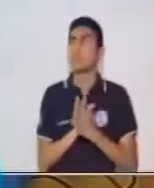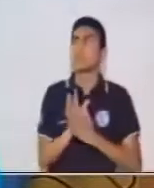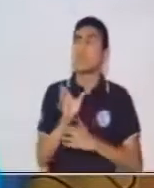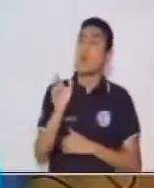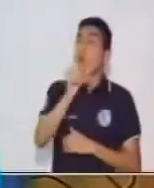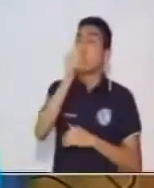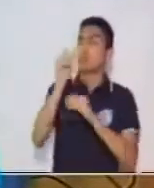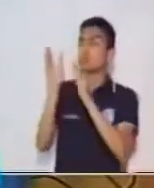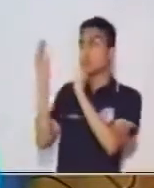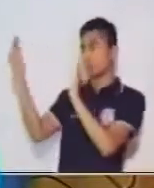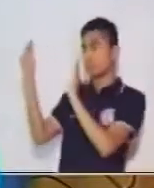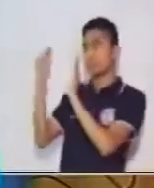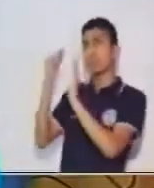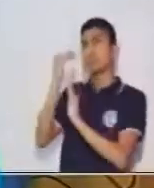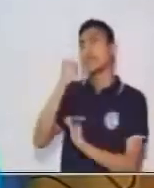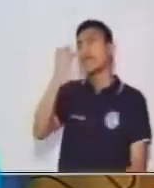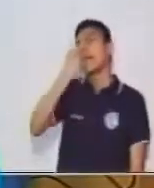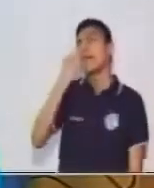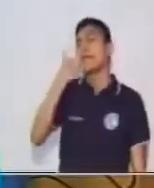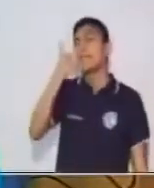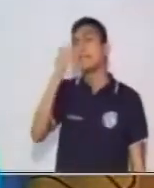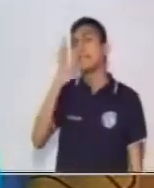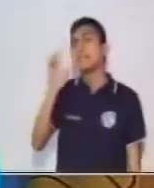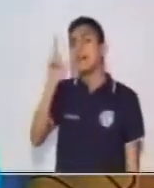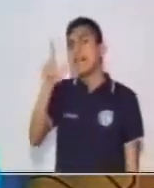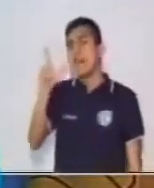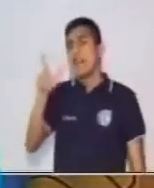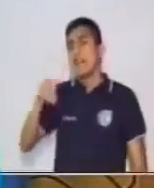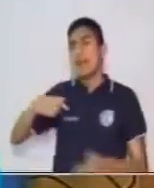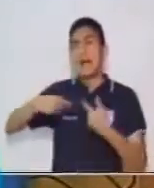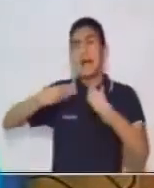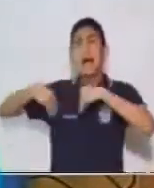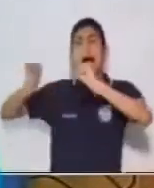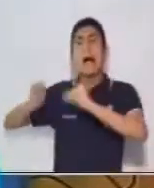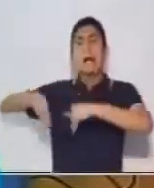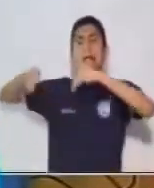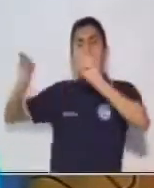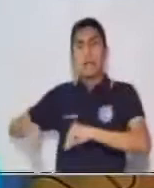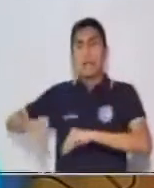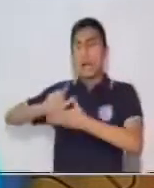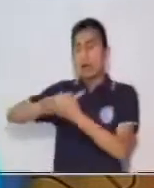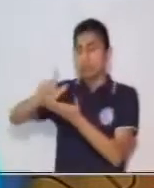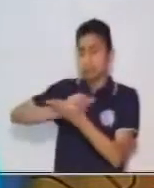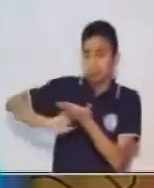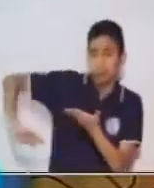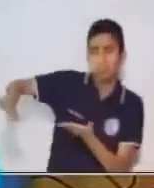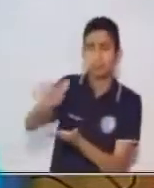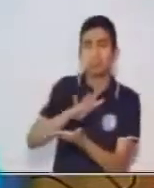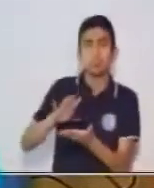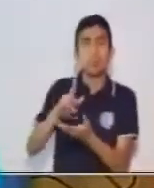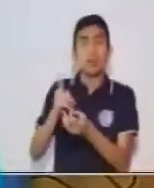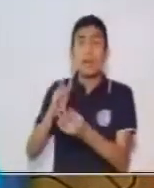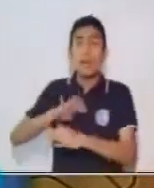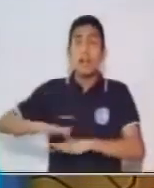las camas. ¿Cuál es nuestro verbo acá? Pues sabemos que es arregla.